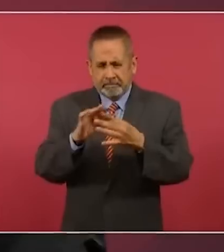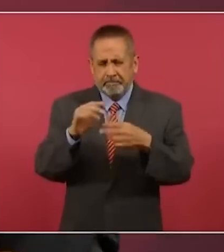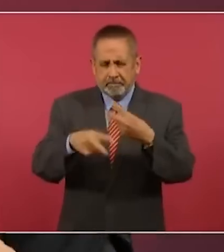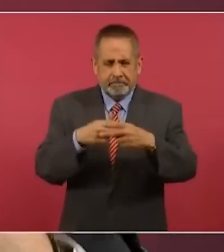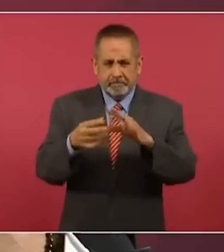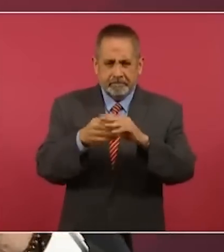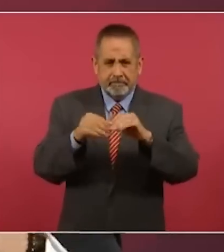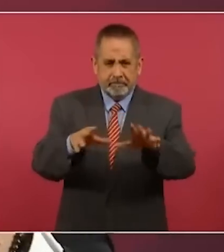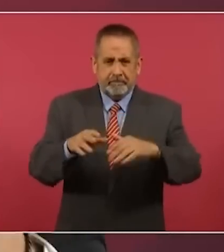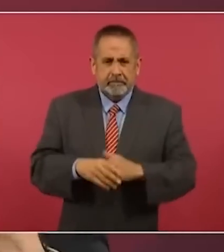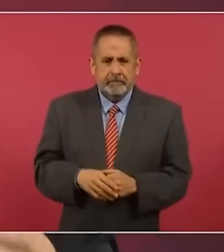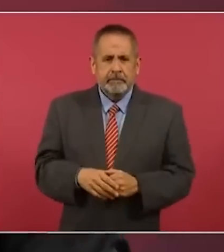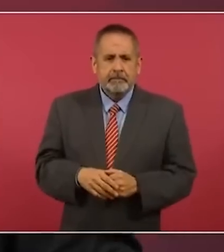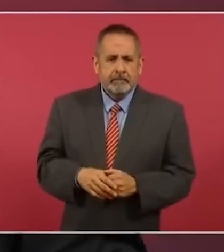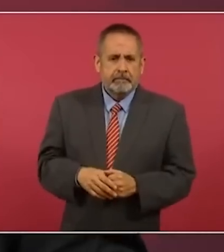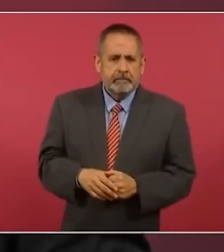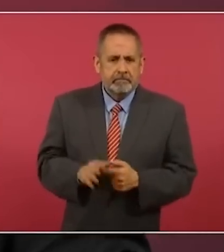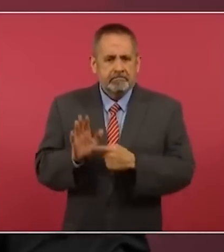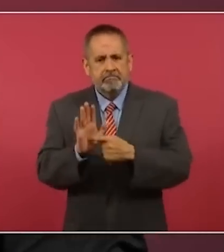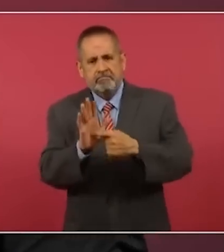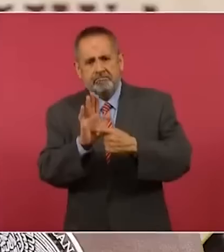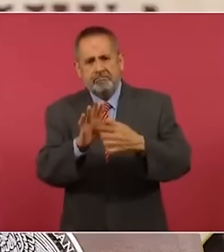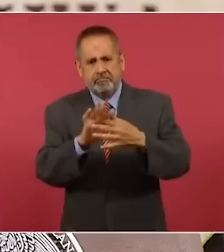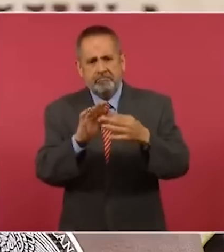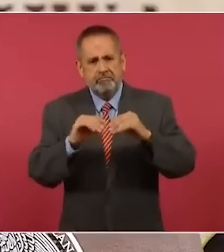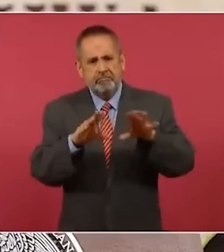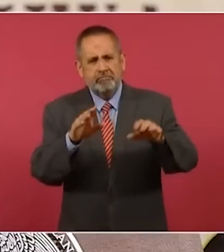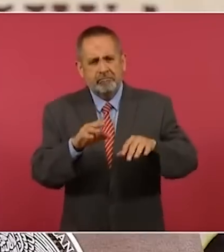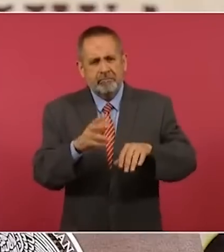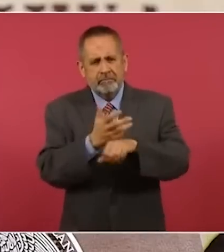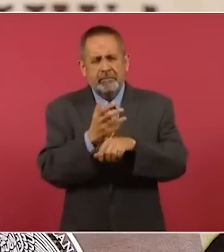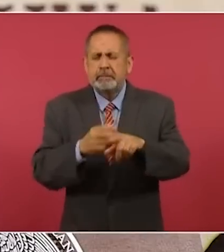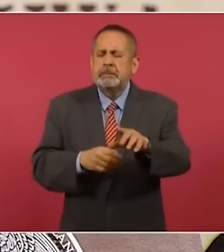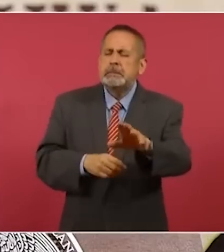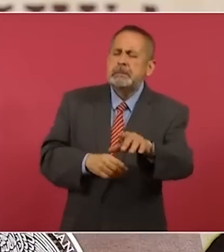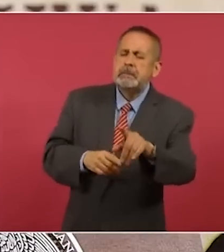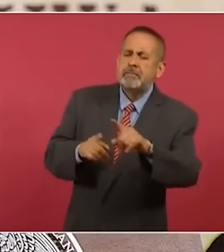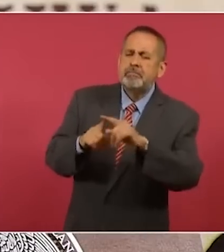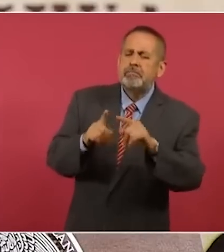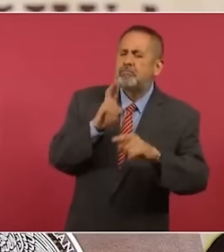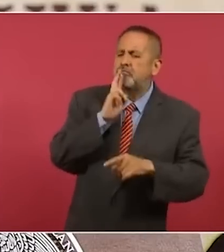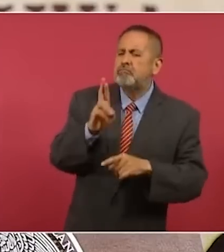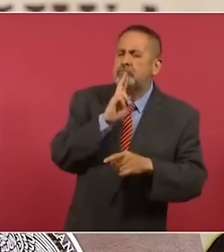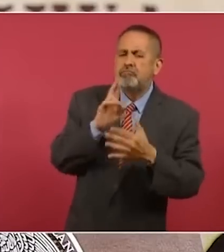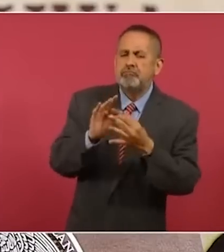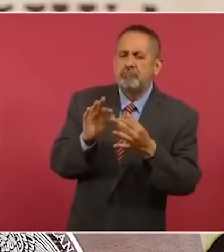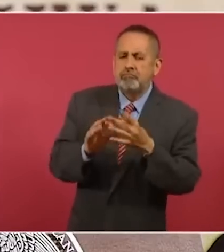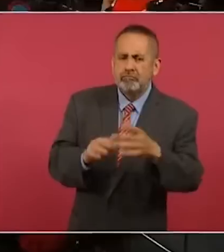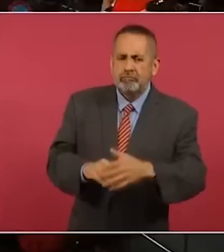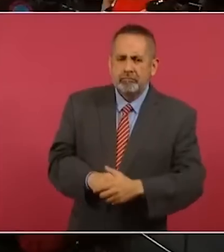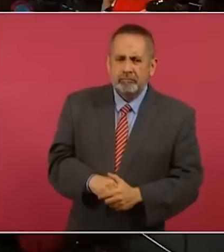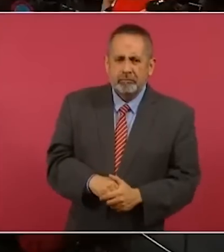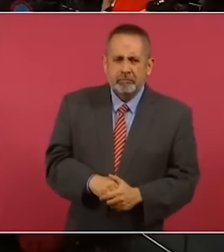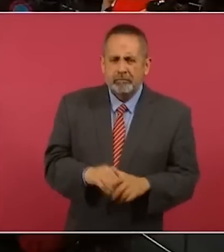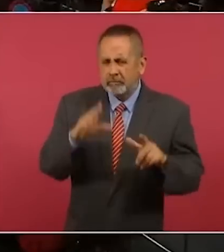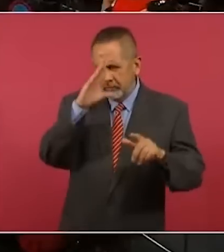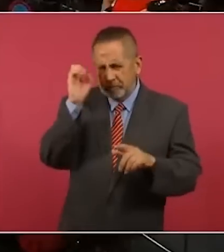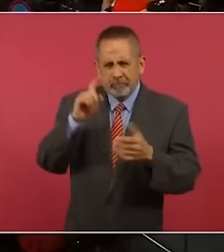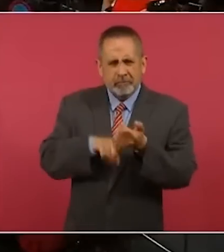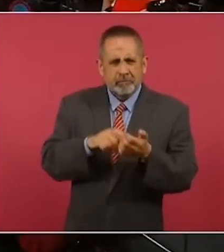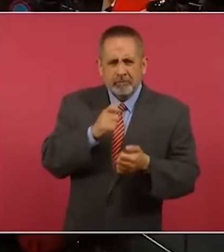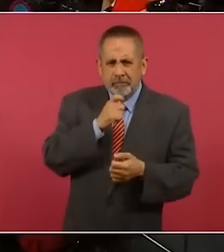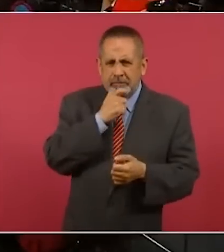Bueno, la hemos presentado en cada una de las reuniones con los Estados Unidos. Una que tiene resultados, no te la di, una foto, está en inglés.